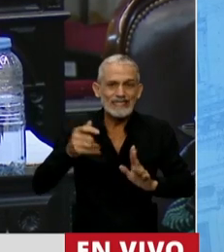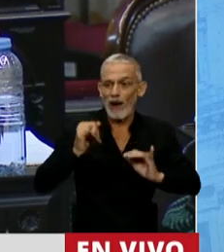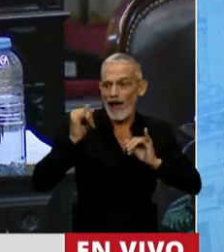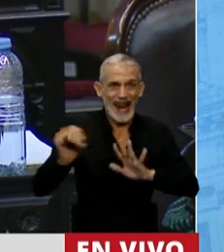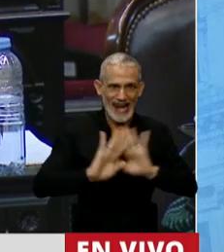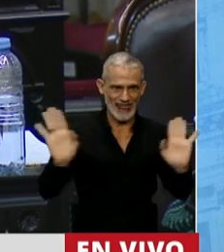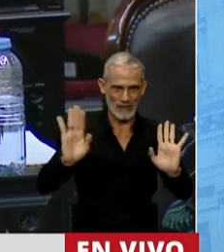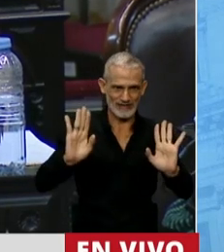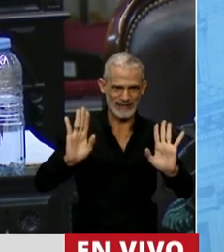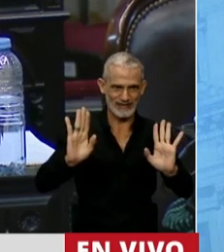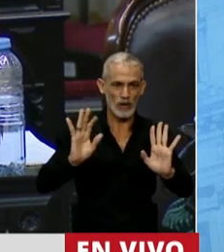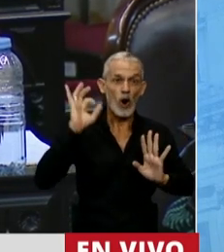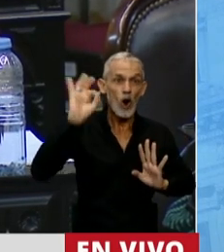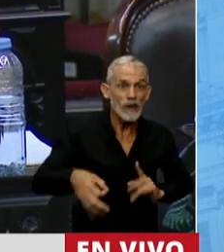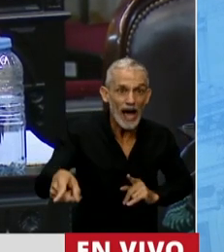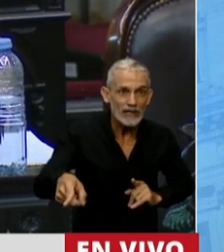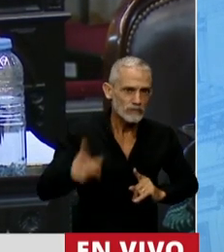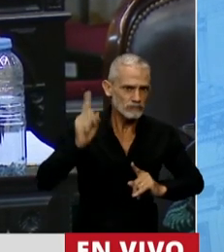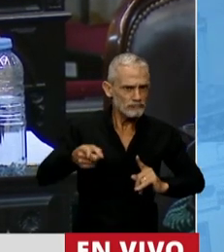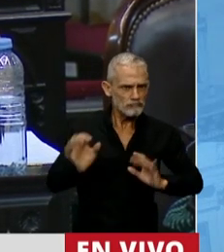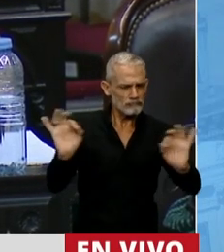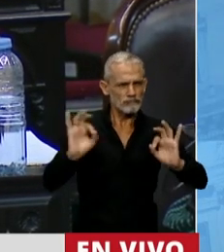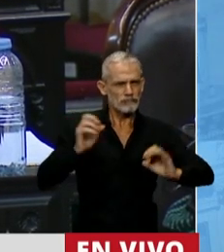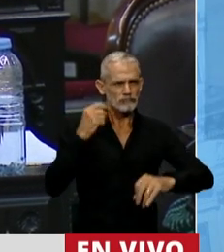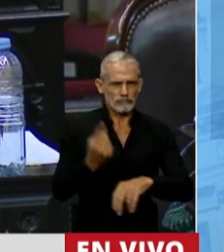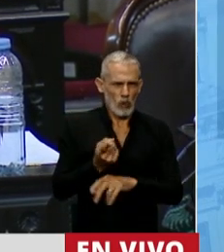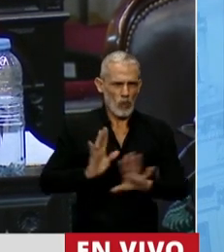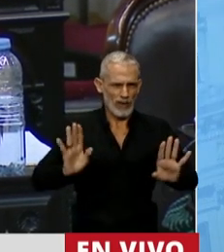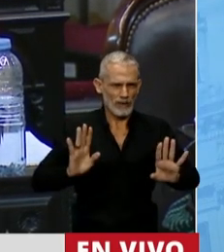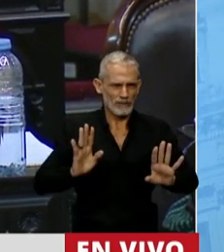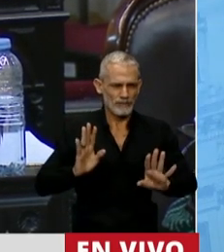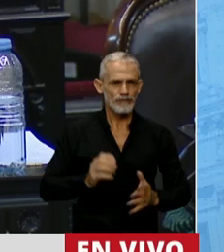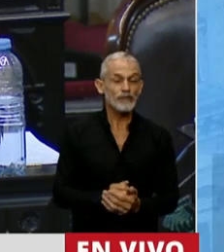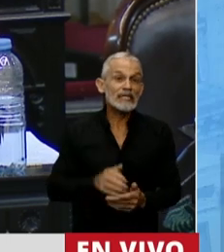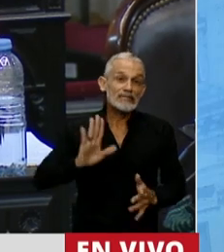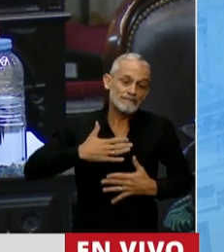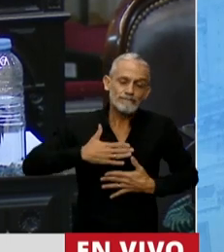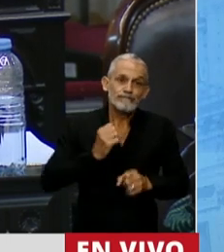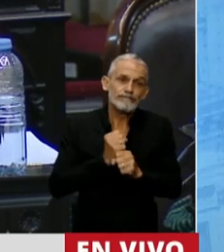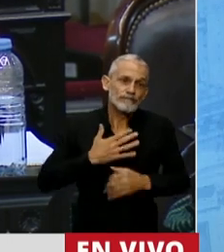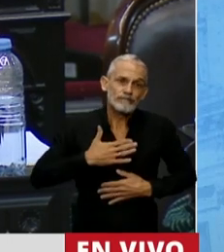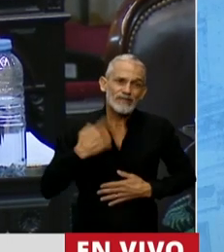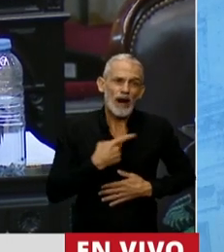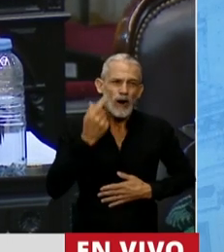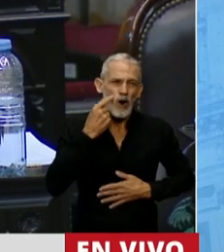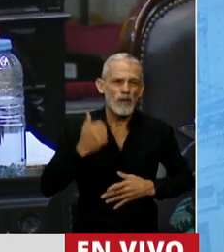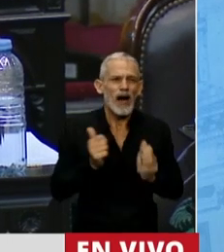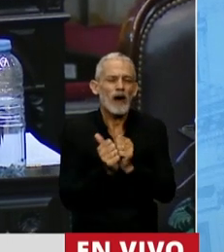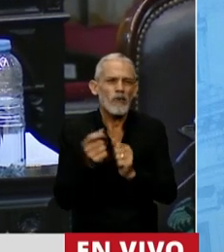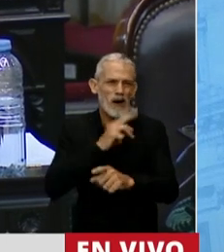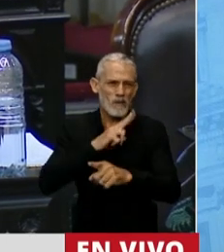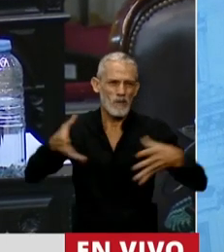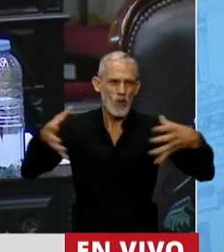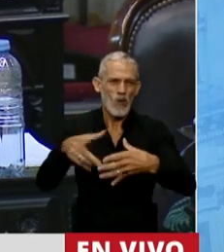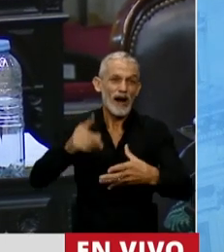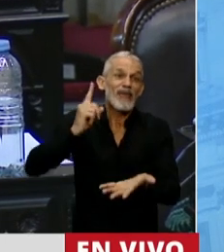pero bajo ningún punto de vista obligarla, Presidente. Entonces, esa es nuestra tarea, acompañar a la mujer